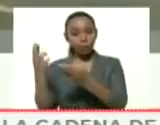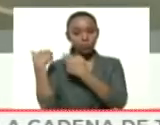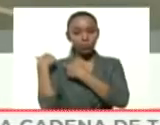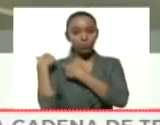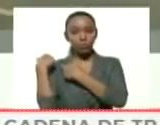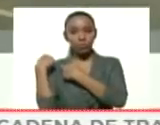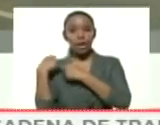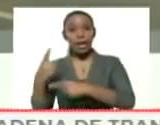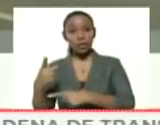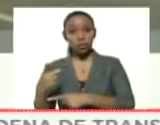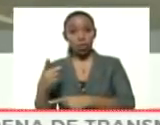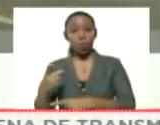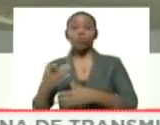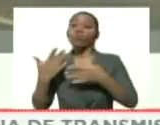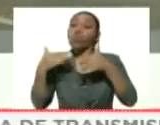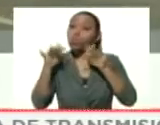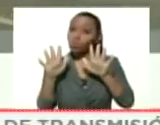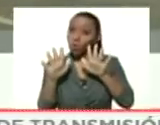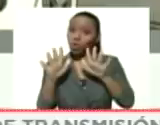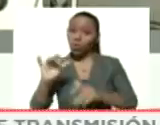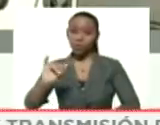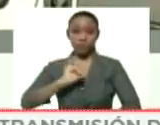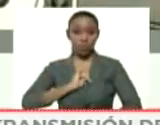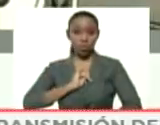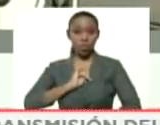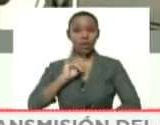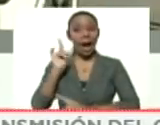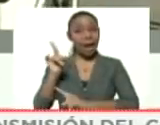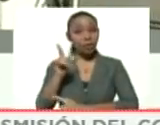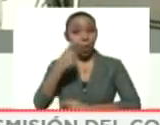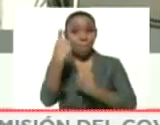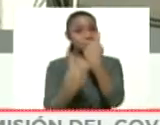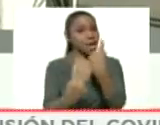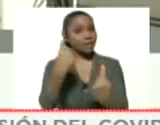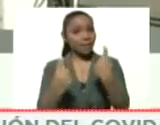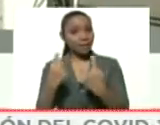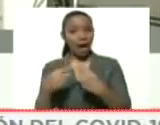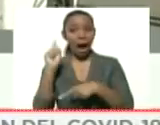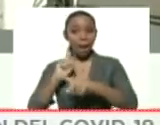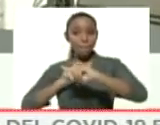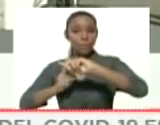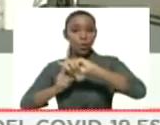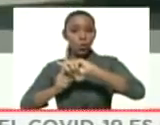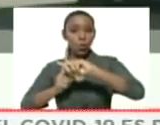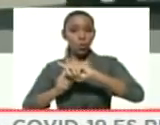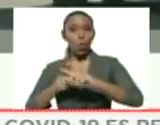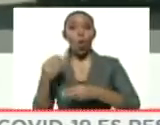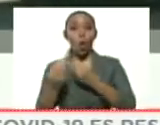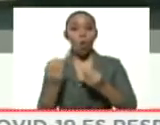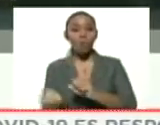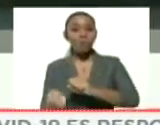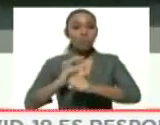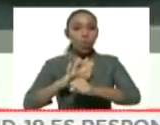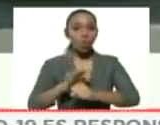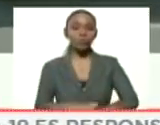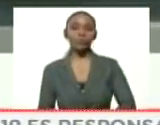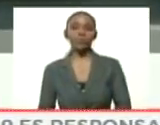preservando, por supuesto, la identidad de estos pacientes que han sido detectados con COVID-19.